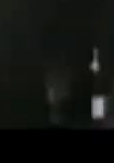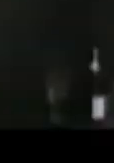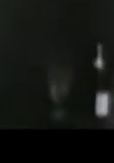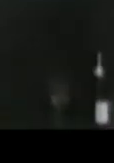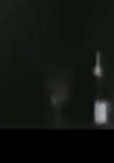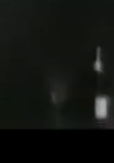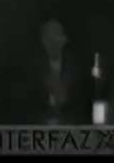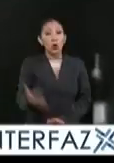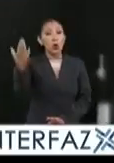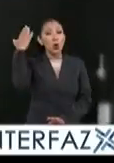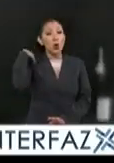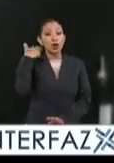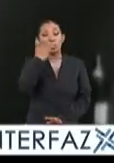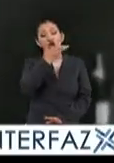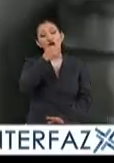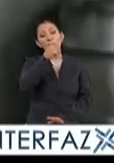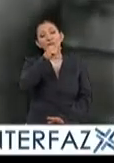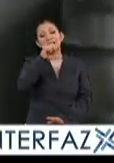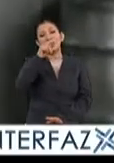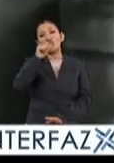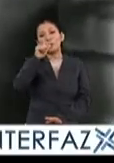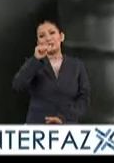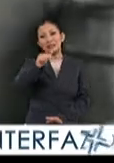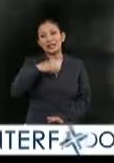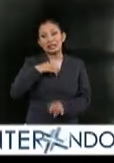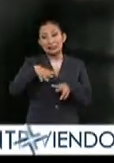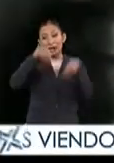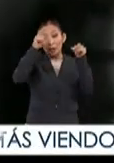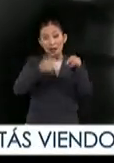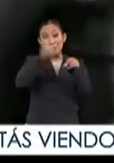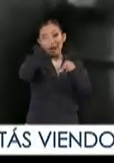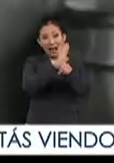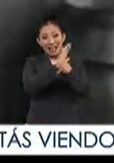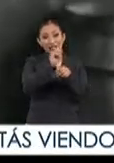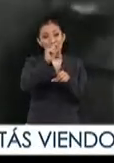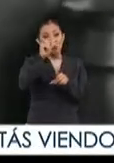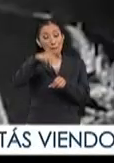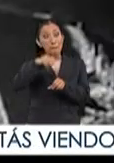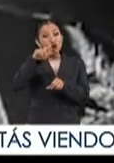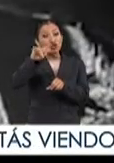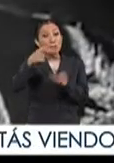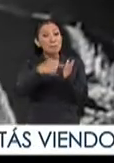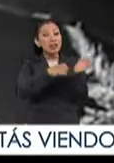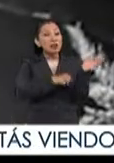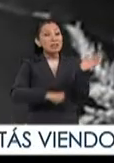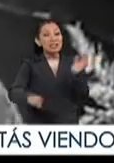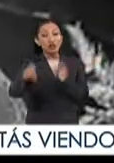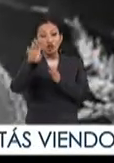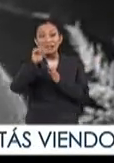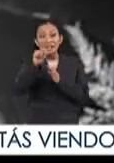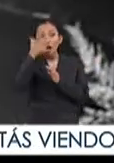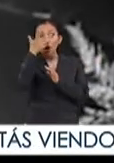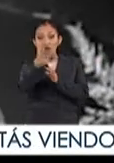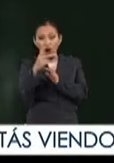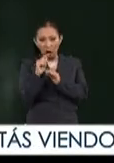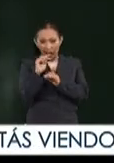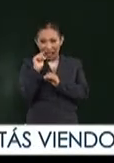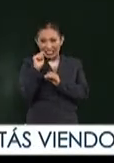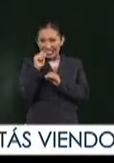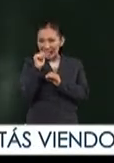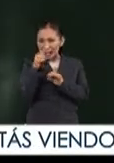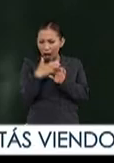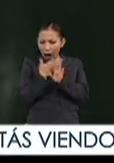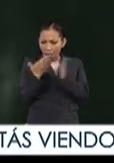desde Humpty Dumpty Circus el primer film en usar stop motion en 1898 la técnica se ha